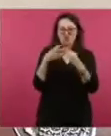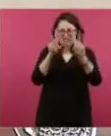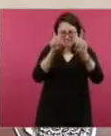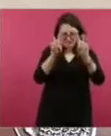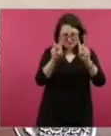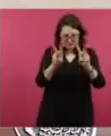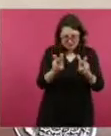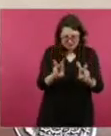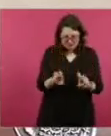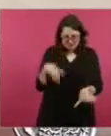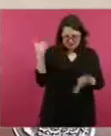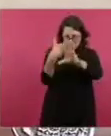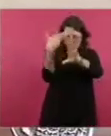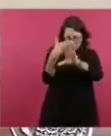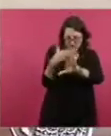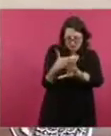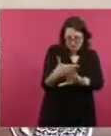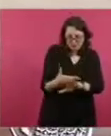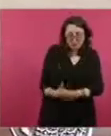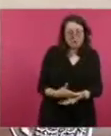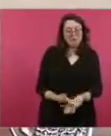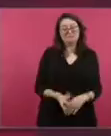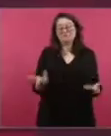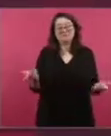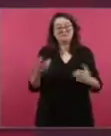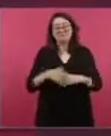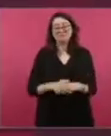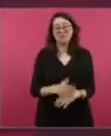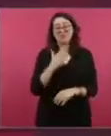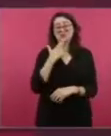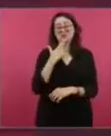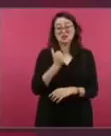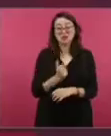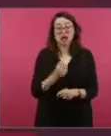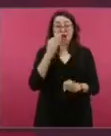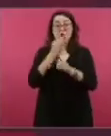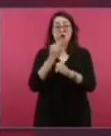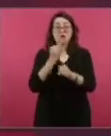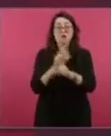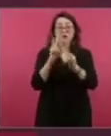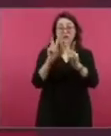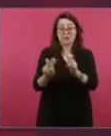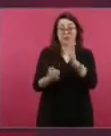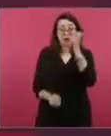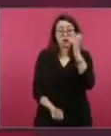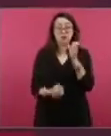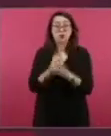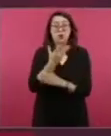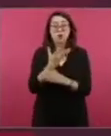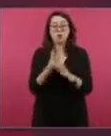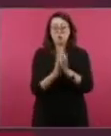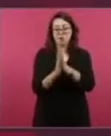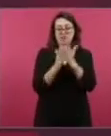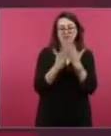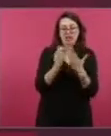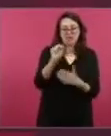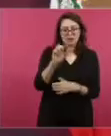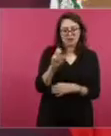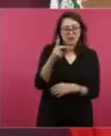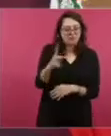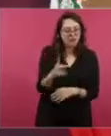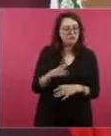esto de los libros de texto es lo nuevo, pero antes